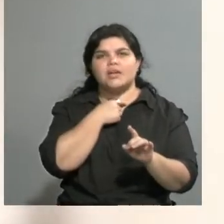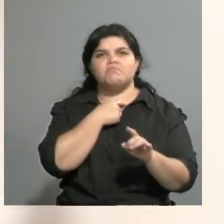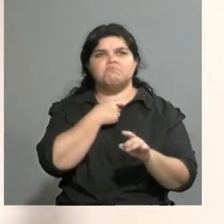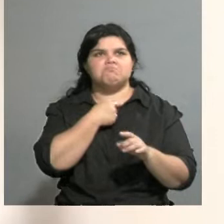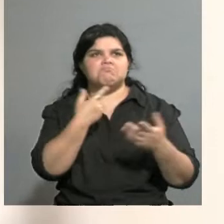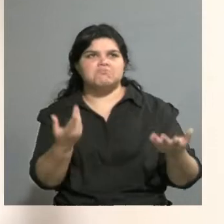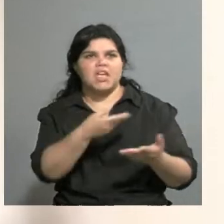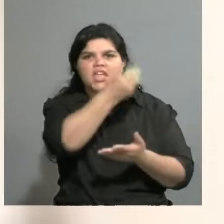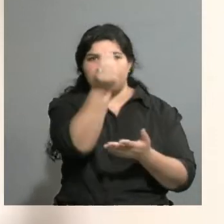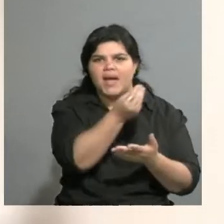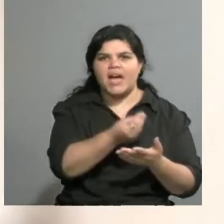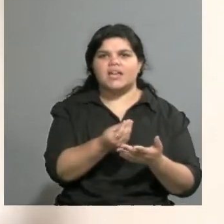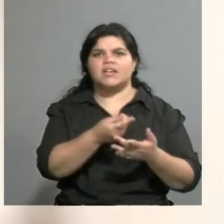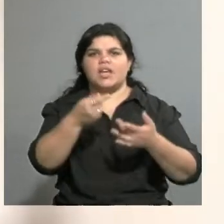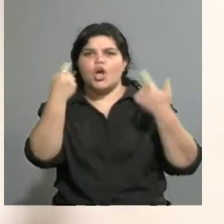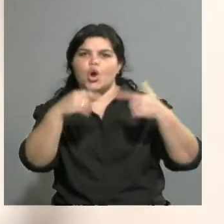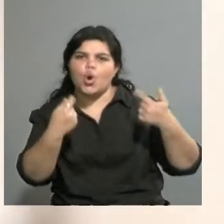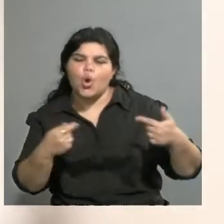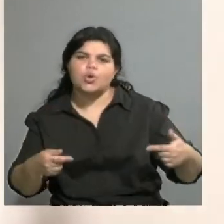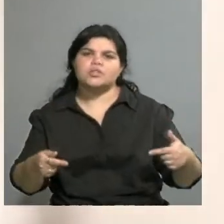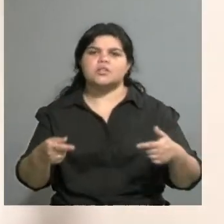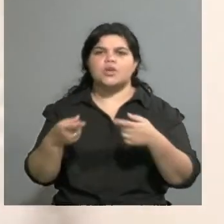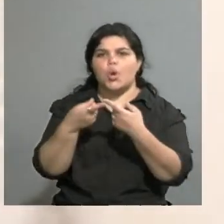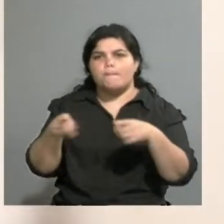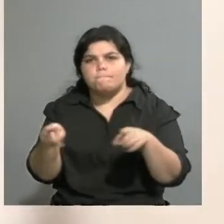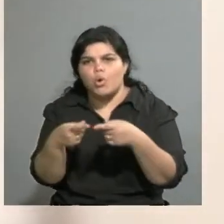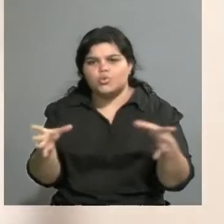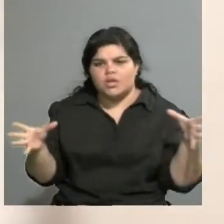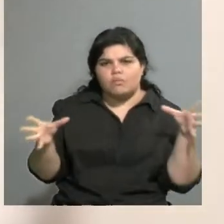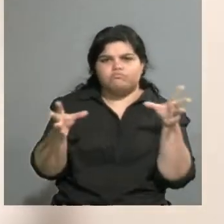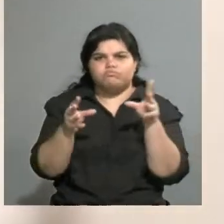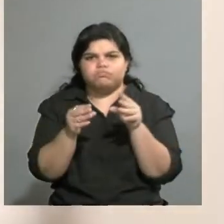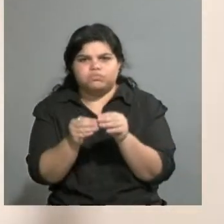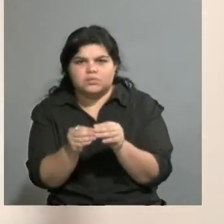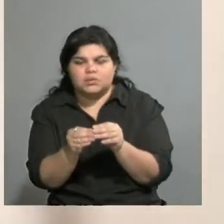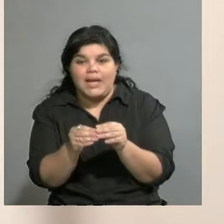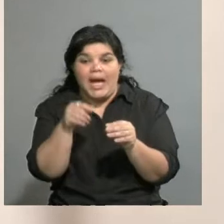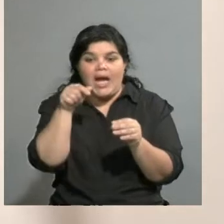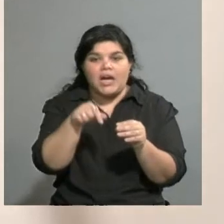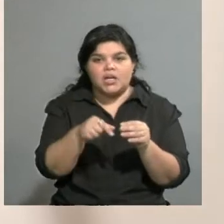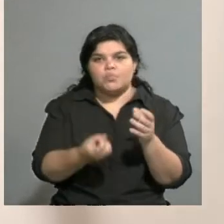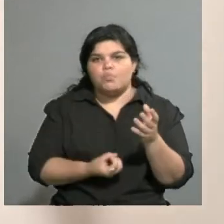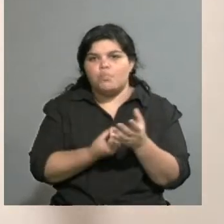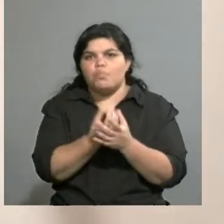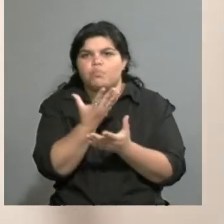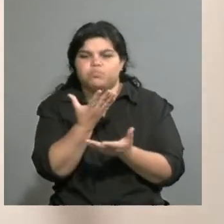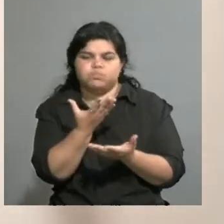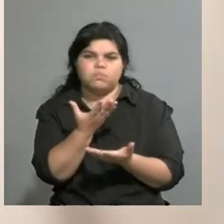objetos y de múltiples recursos, generar diferentes universos posibles para abarcar